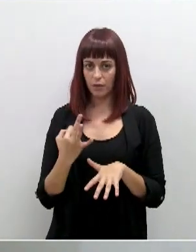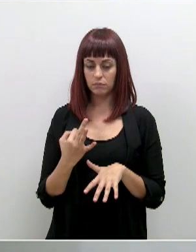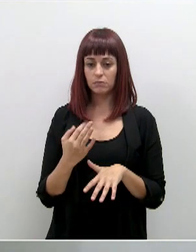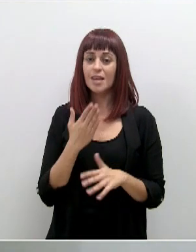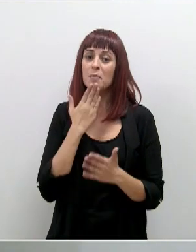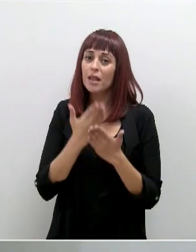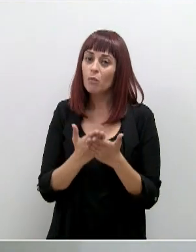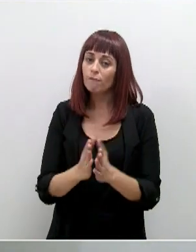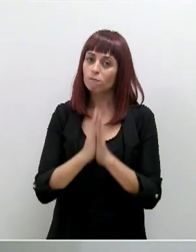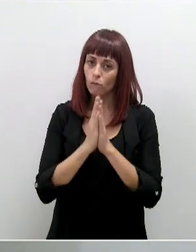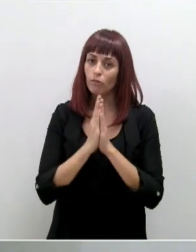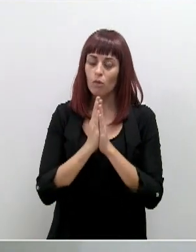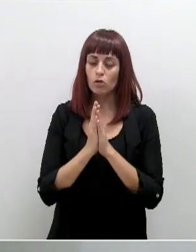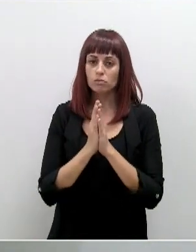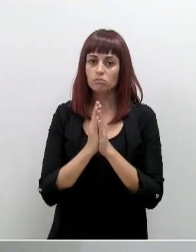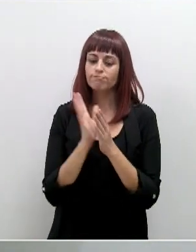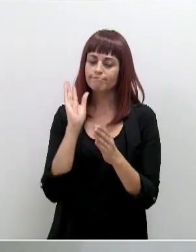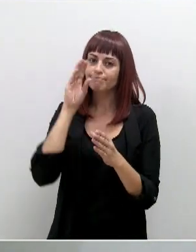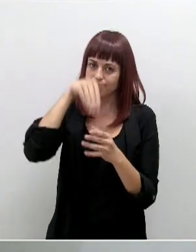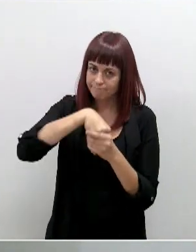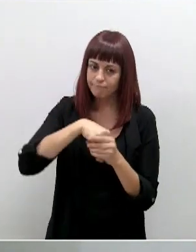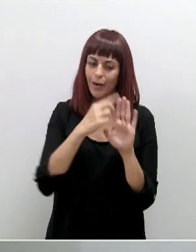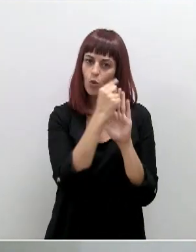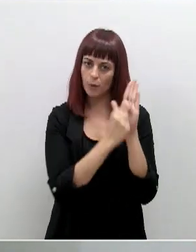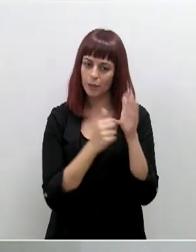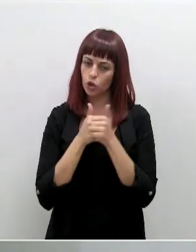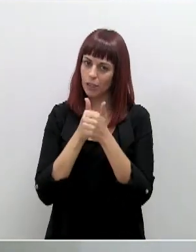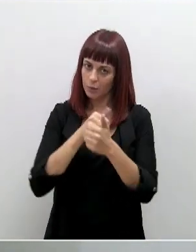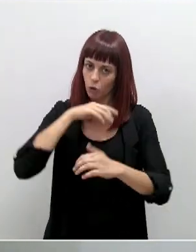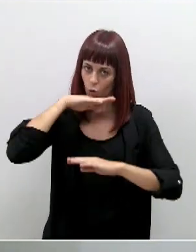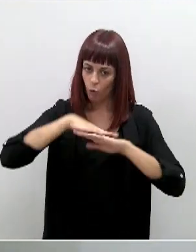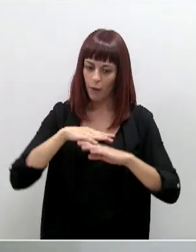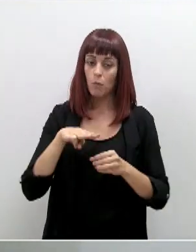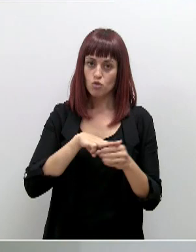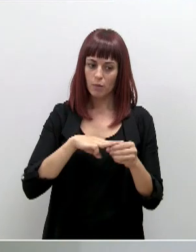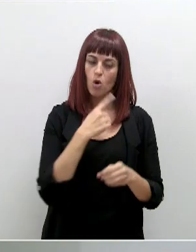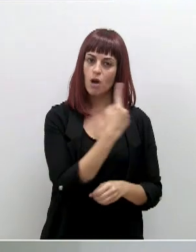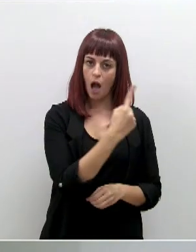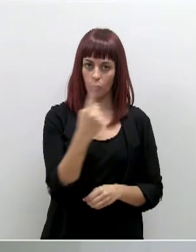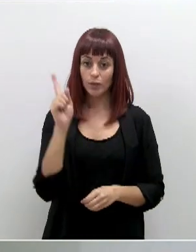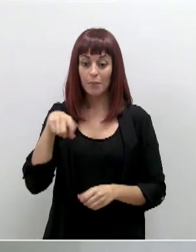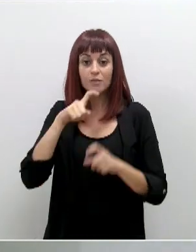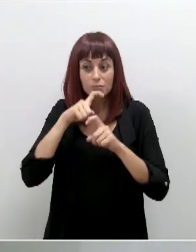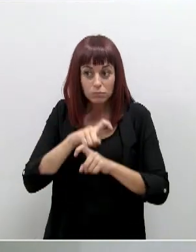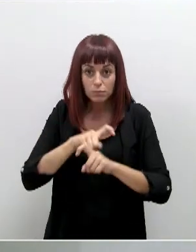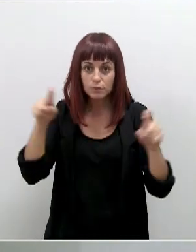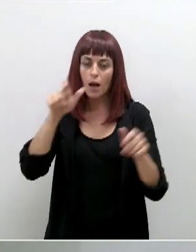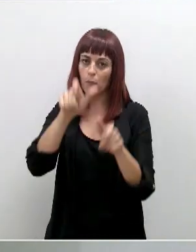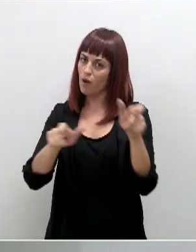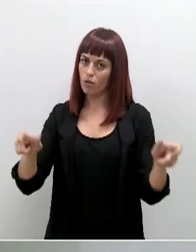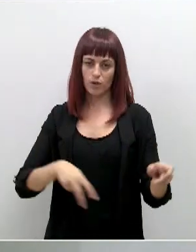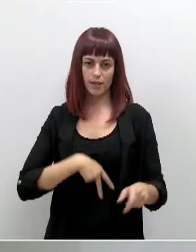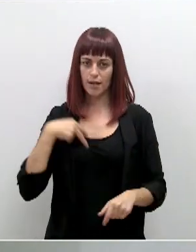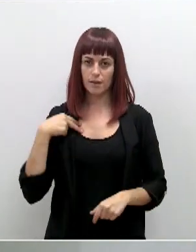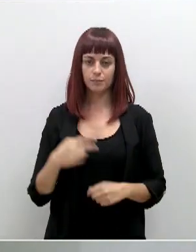solicitamos su implicación en el seguimiento y cumplimiento de estas medidas en cada uno de sus municipios, y la difusión en la población en general.